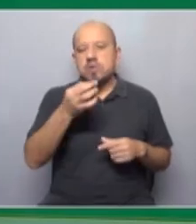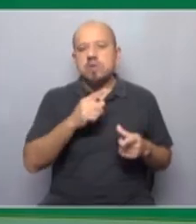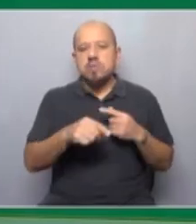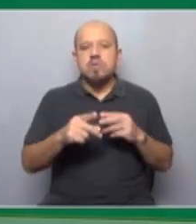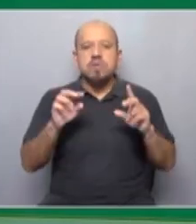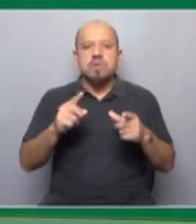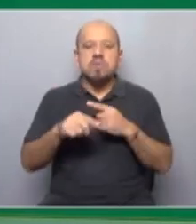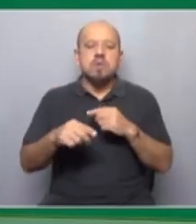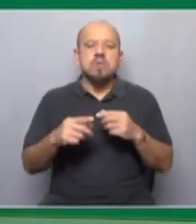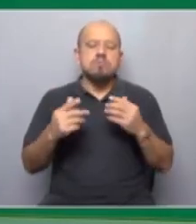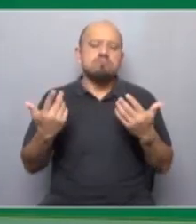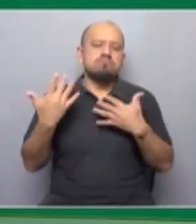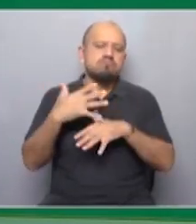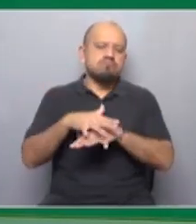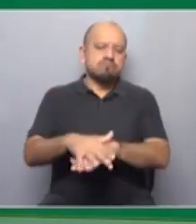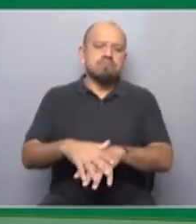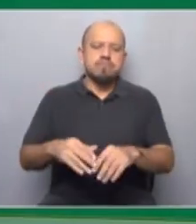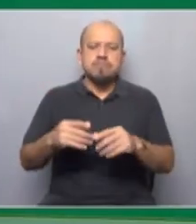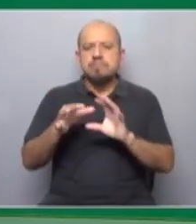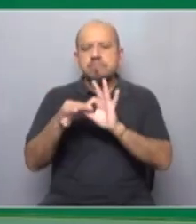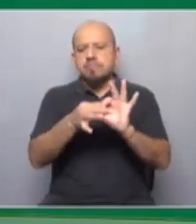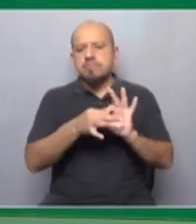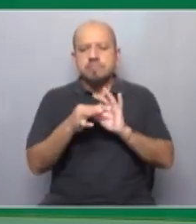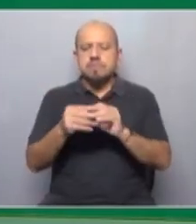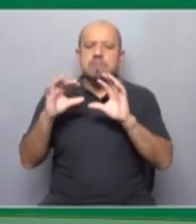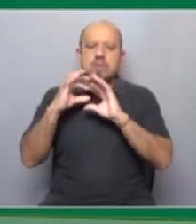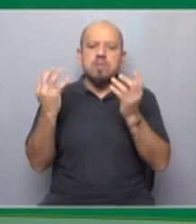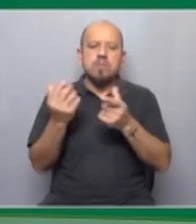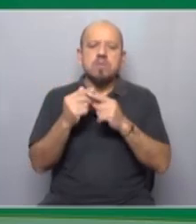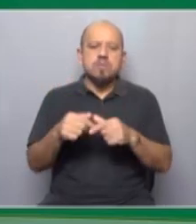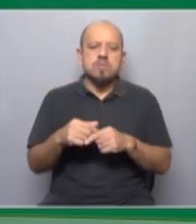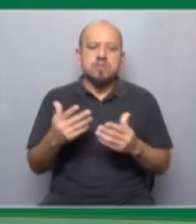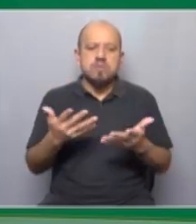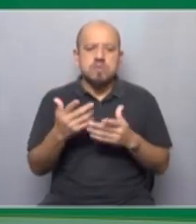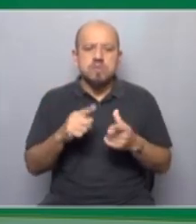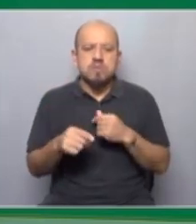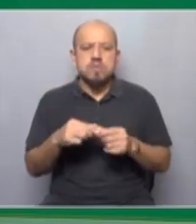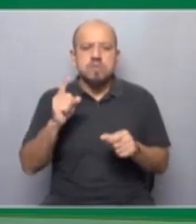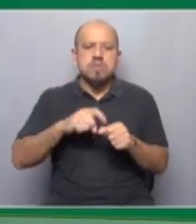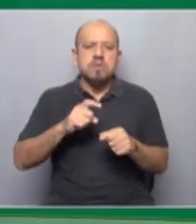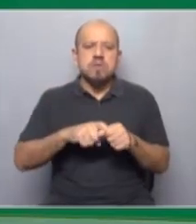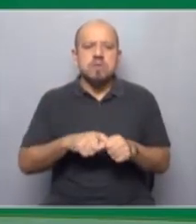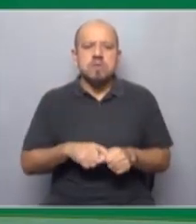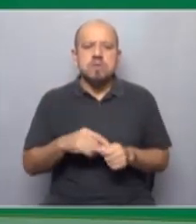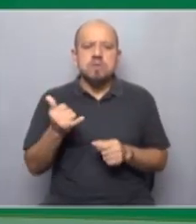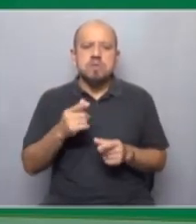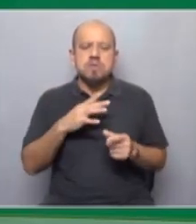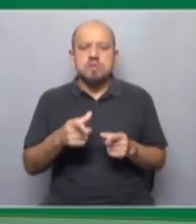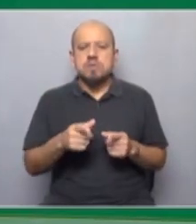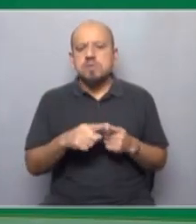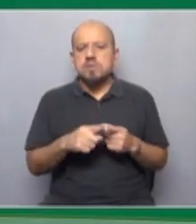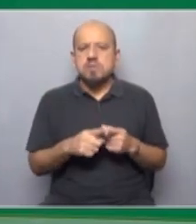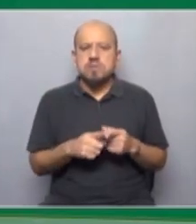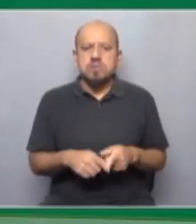de la globalización, un fenómeno que es relativamente reciente si lo comparamos con lo que viene siendo el sindicalismo, que ya tiene otra carga histórica.